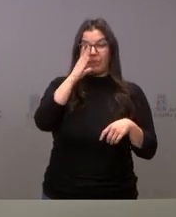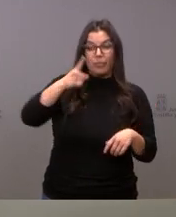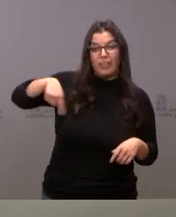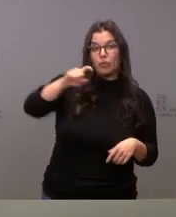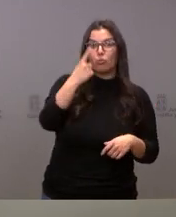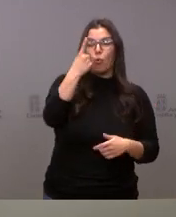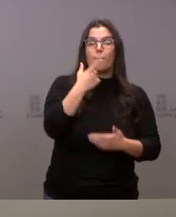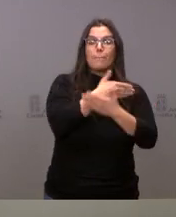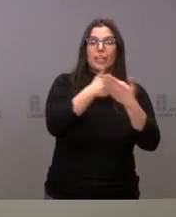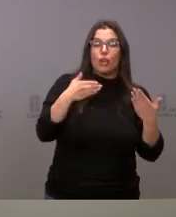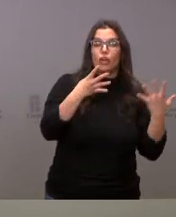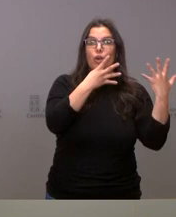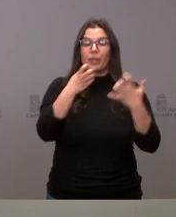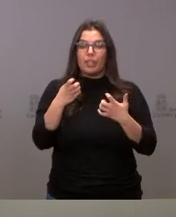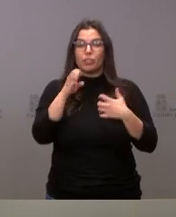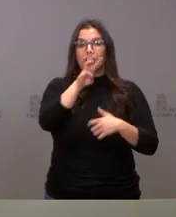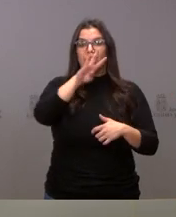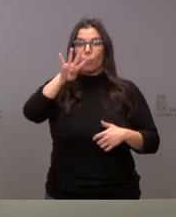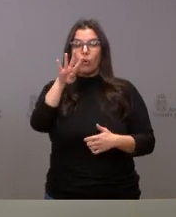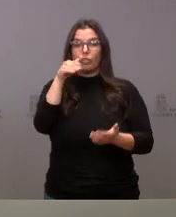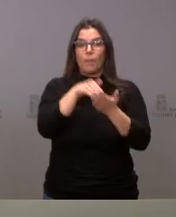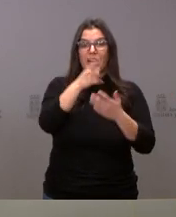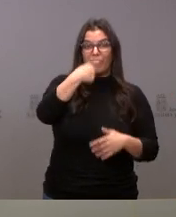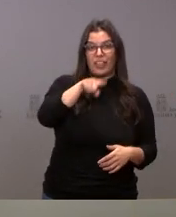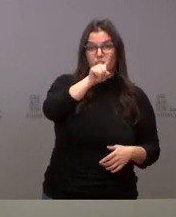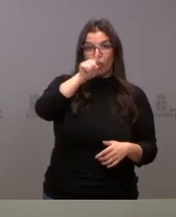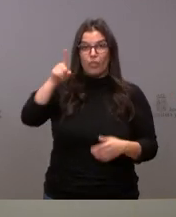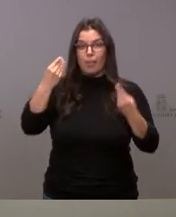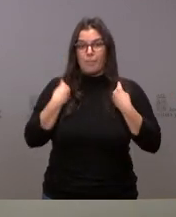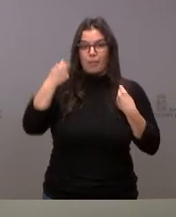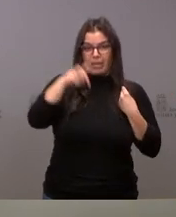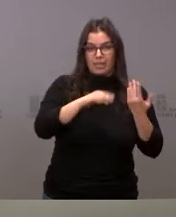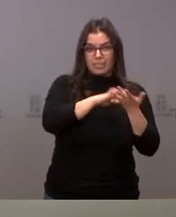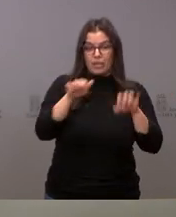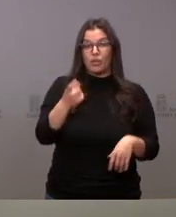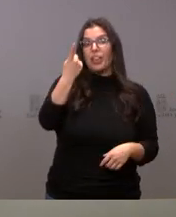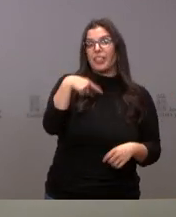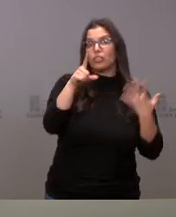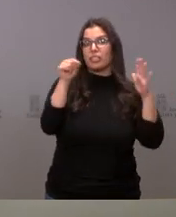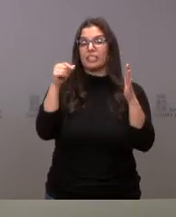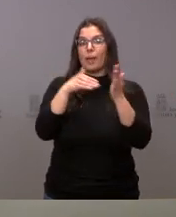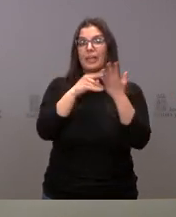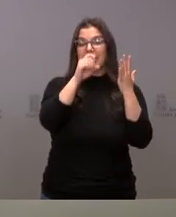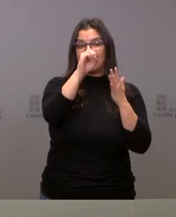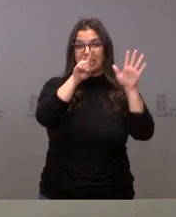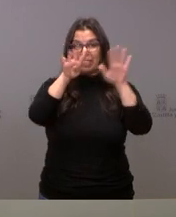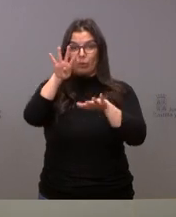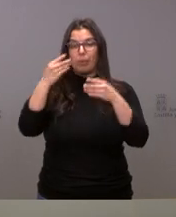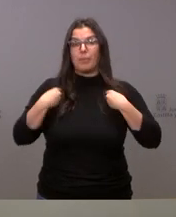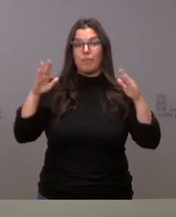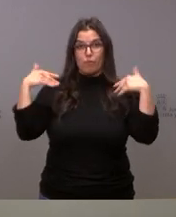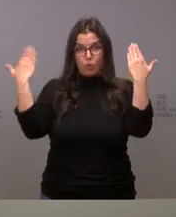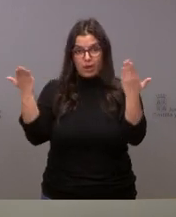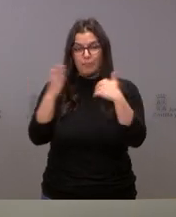.934.111 residen en Castilla y León, 160.079 lo hacen fuera de